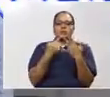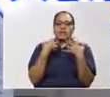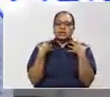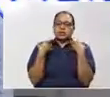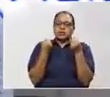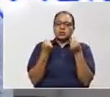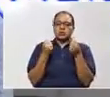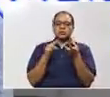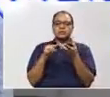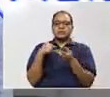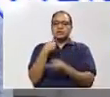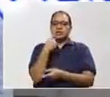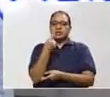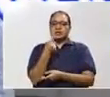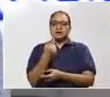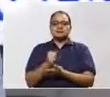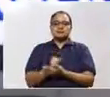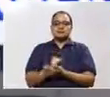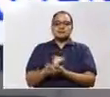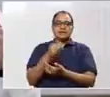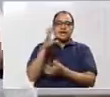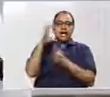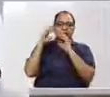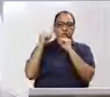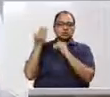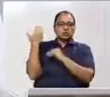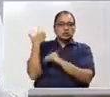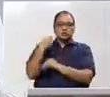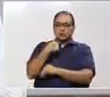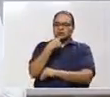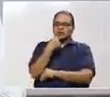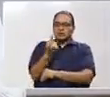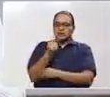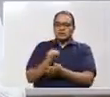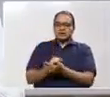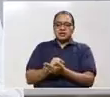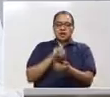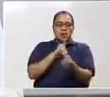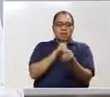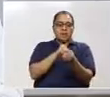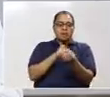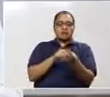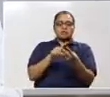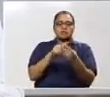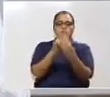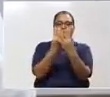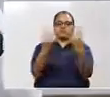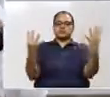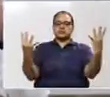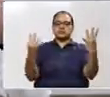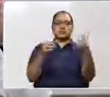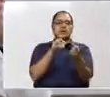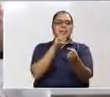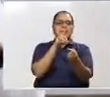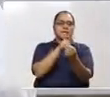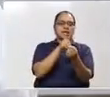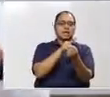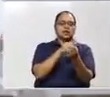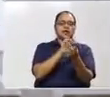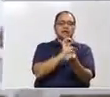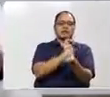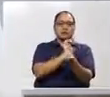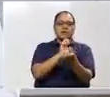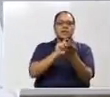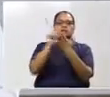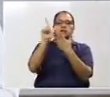En esa primera fila existen varios. Los médicos, las enfermeras, los técnicos, en fin, todos los